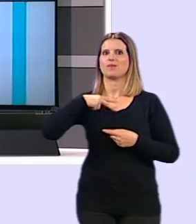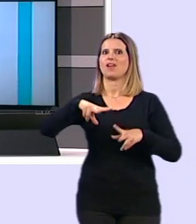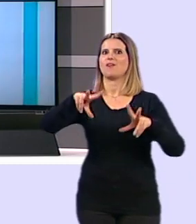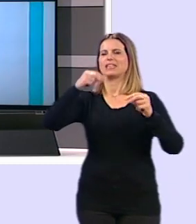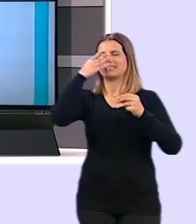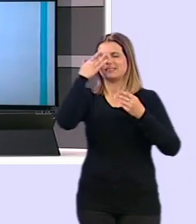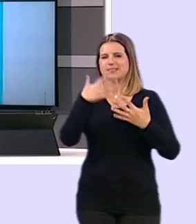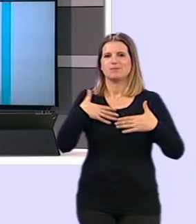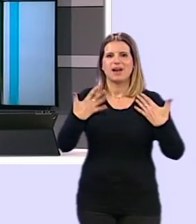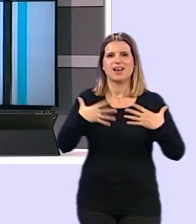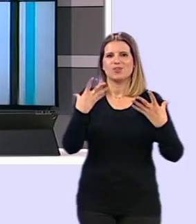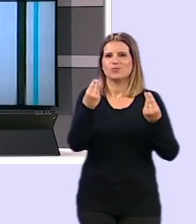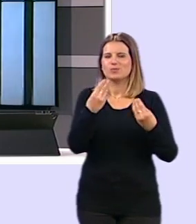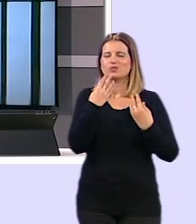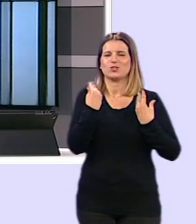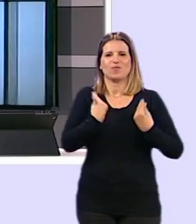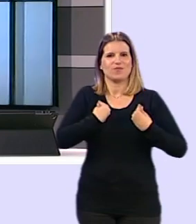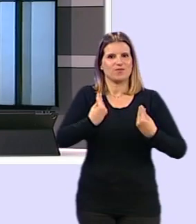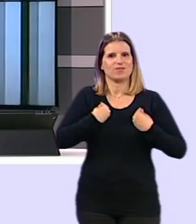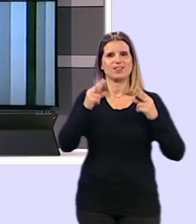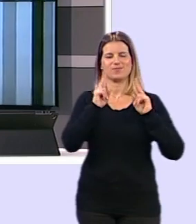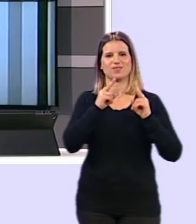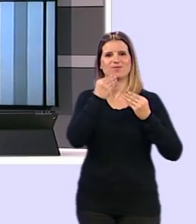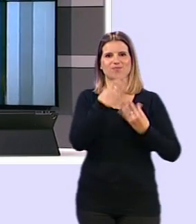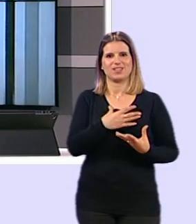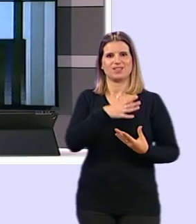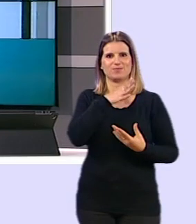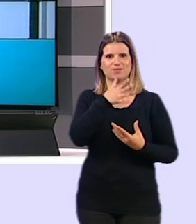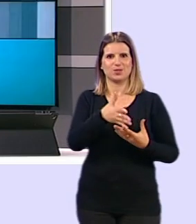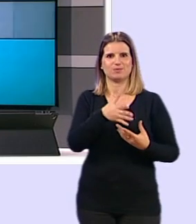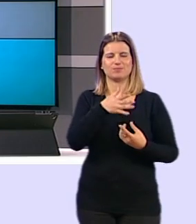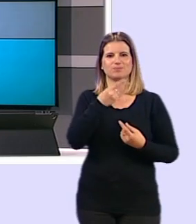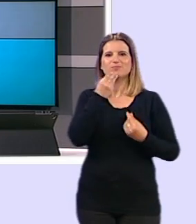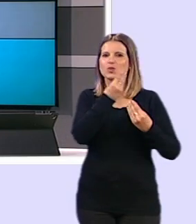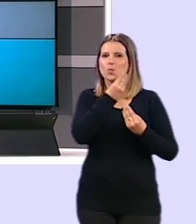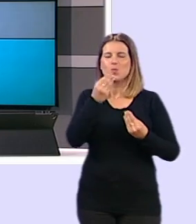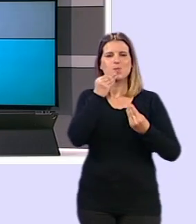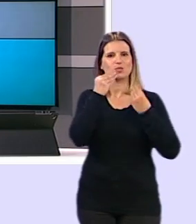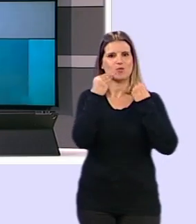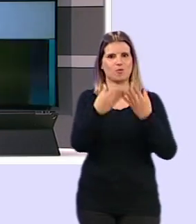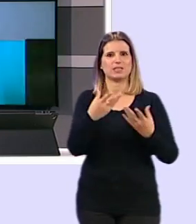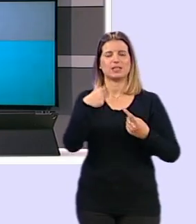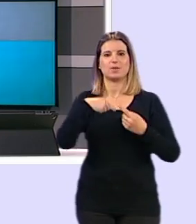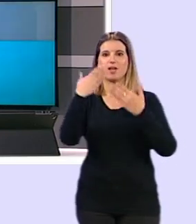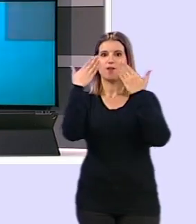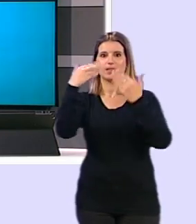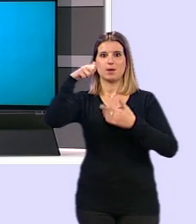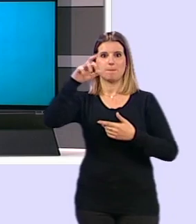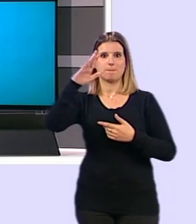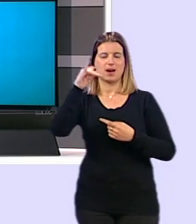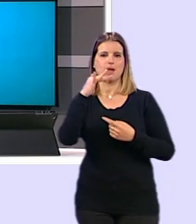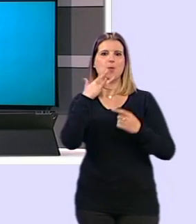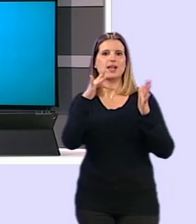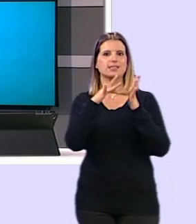muchísimo que estés vivo y colgando porque dicho malo nunca muere un beso muy grande y también felicitamos a María por su 30 cumpleaños